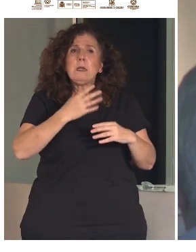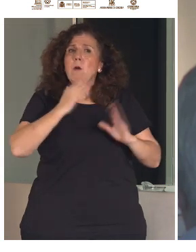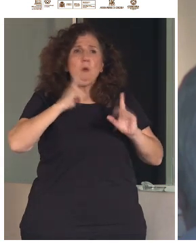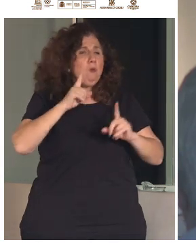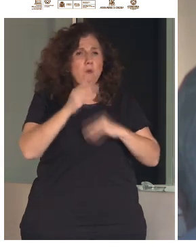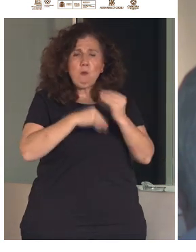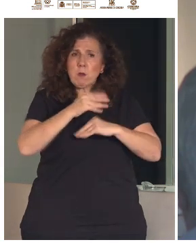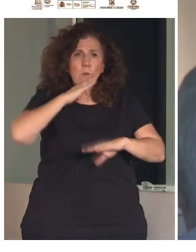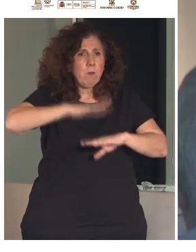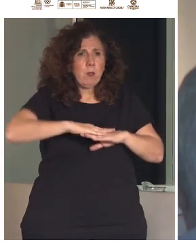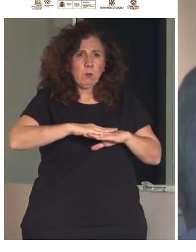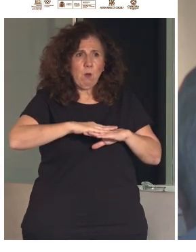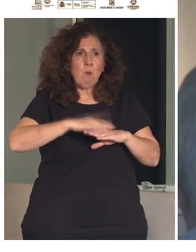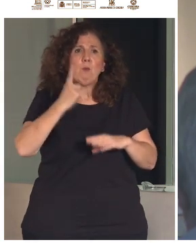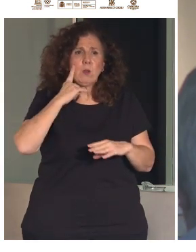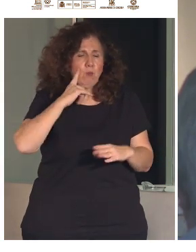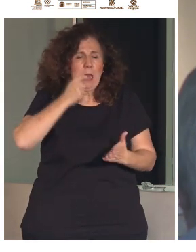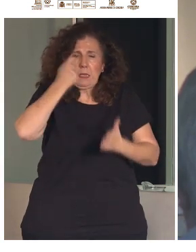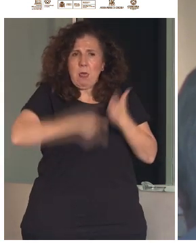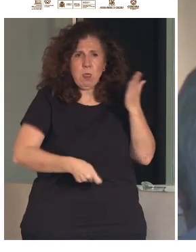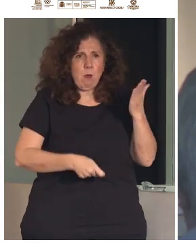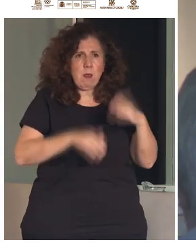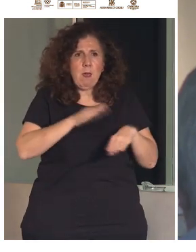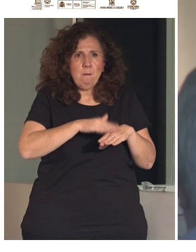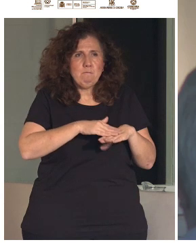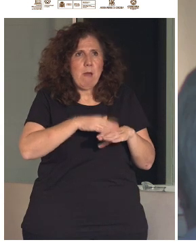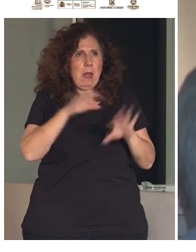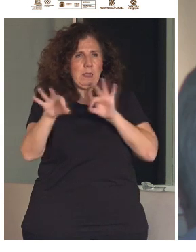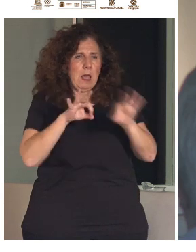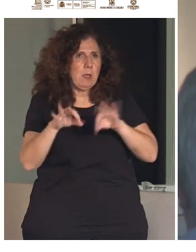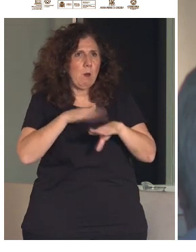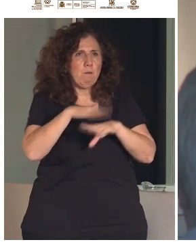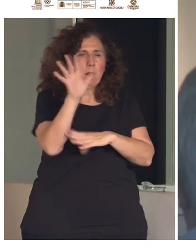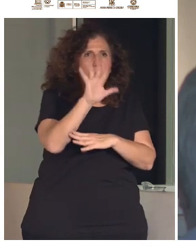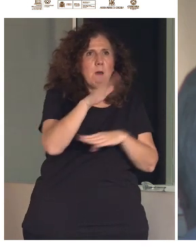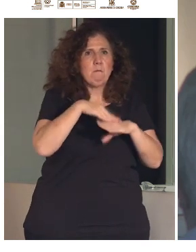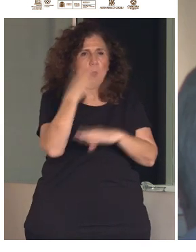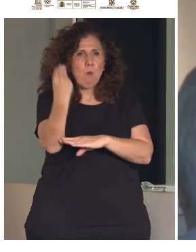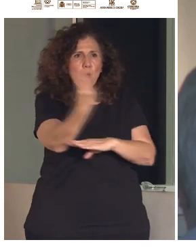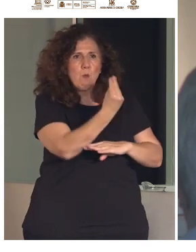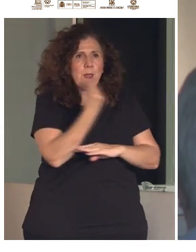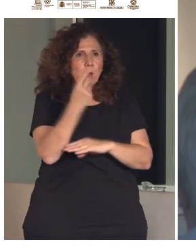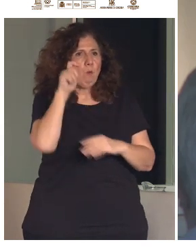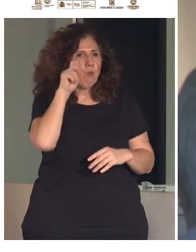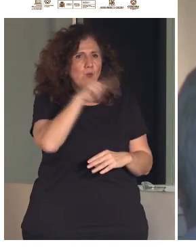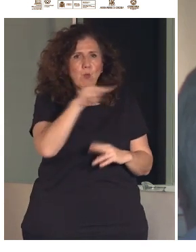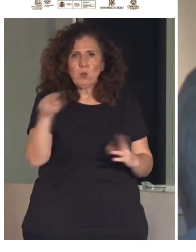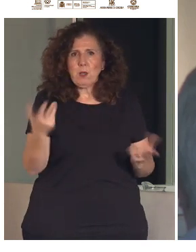de accesibilidad en el cine, en las artes audiovisuales, en las artes escénicas, en los monumentos, en los museos